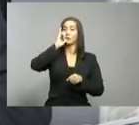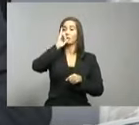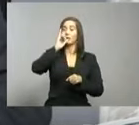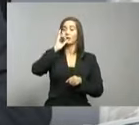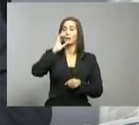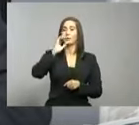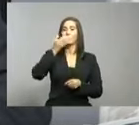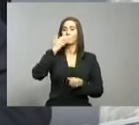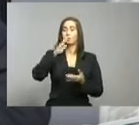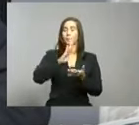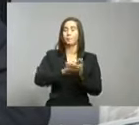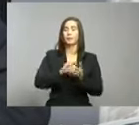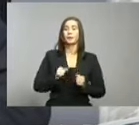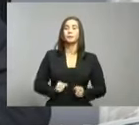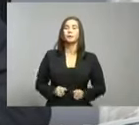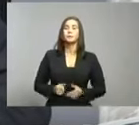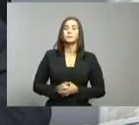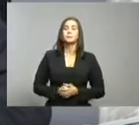ilegal